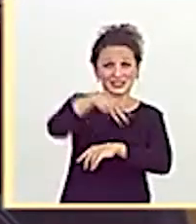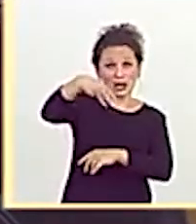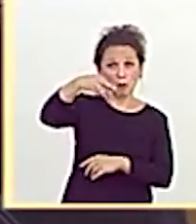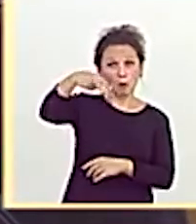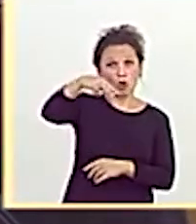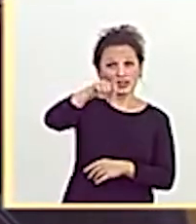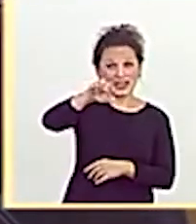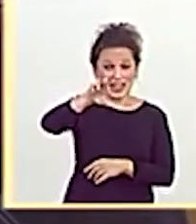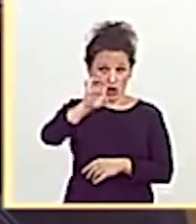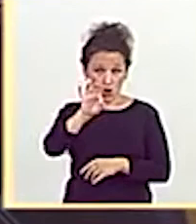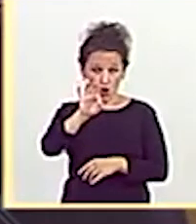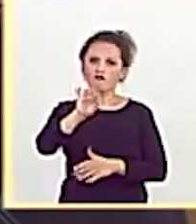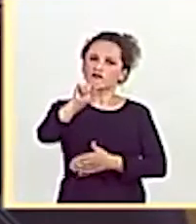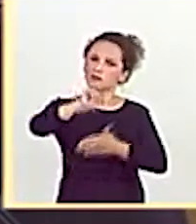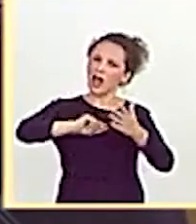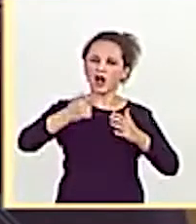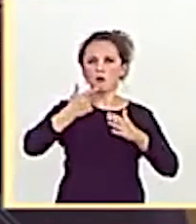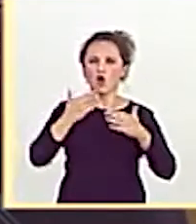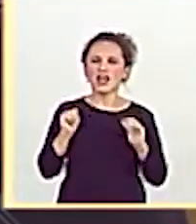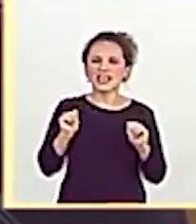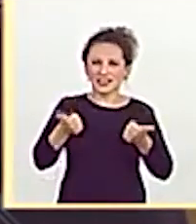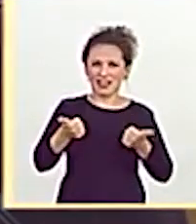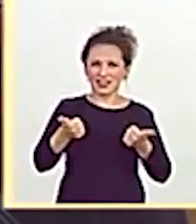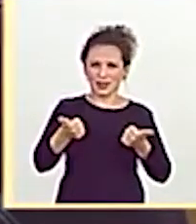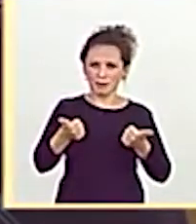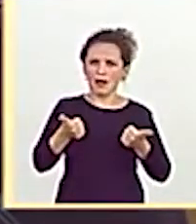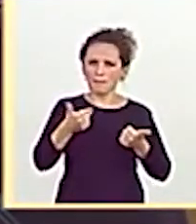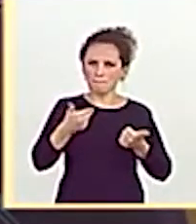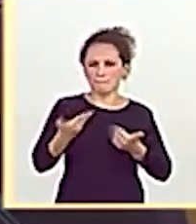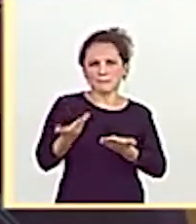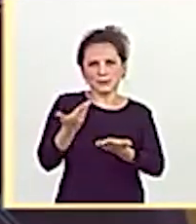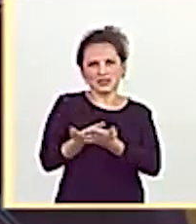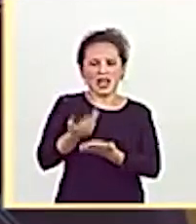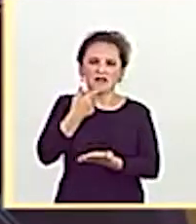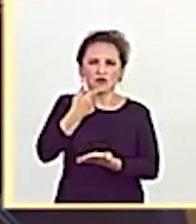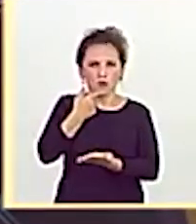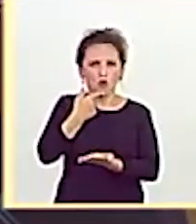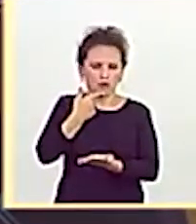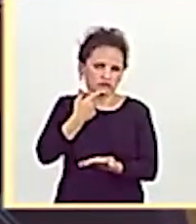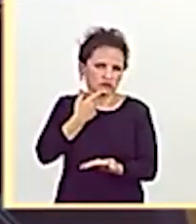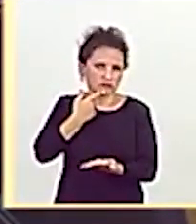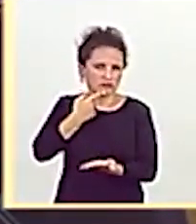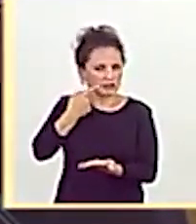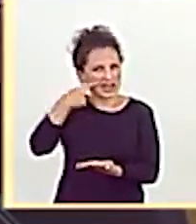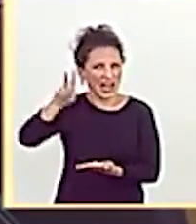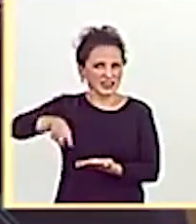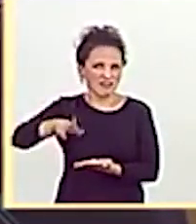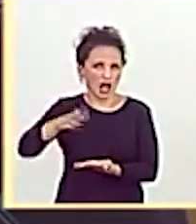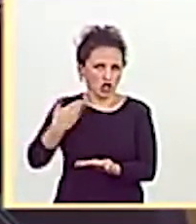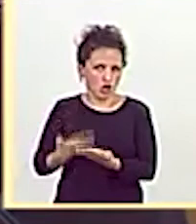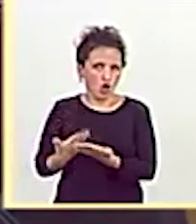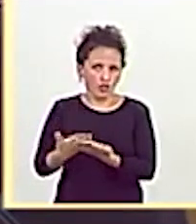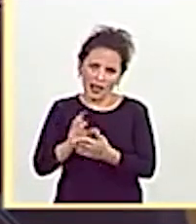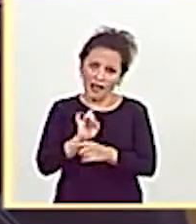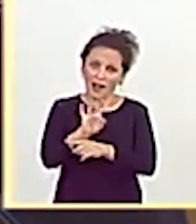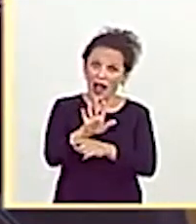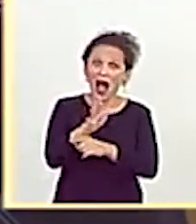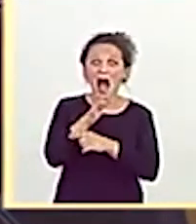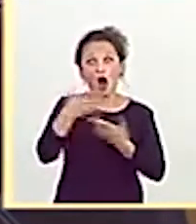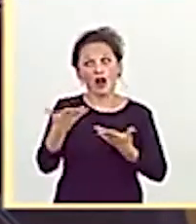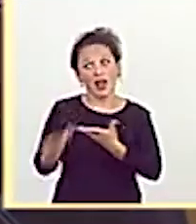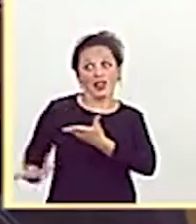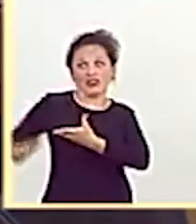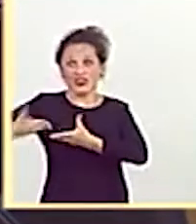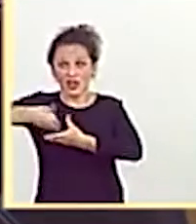iniciativa en la que se podía... pedía la ratificación prioritaria y urgente de esta carta Y hoy vemos que estando en el gobierno pues ha tenido fácil